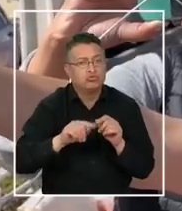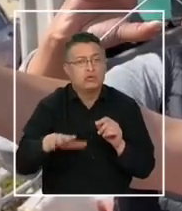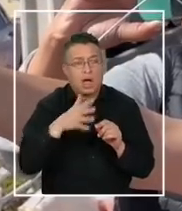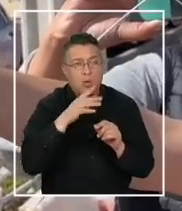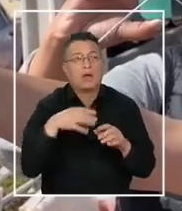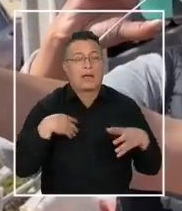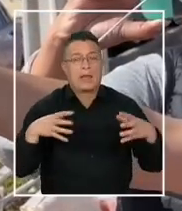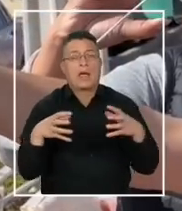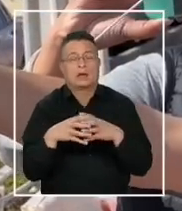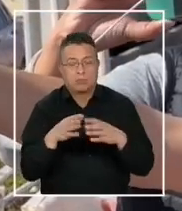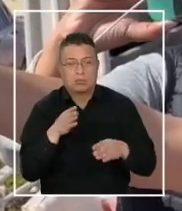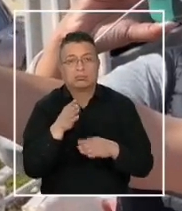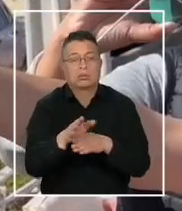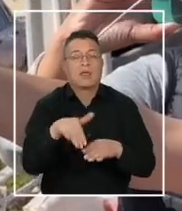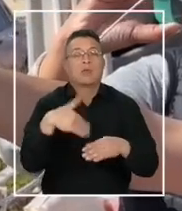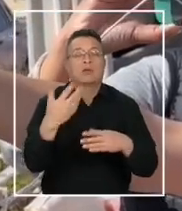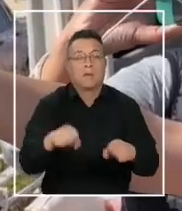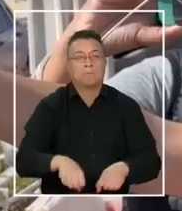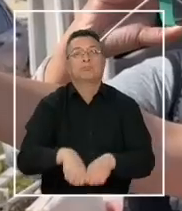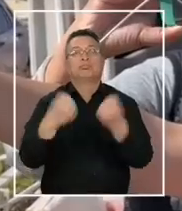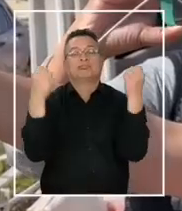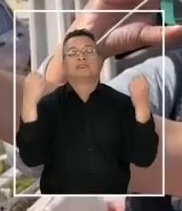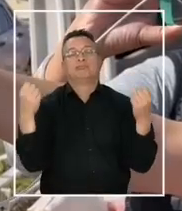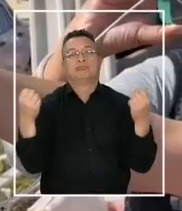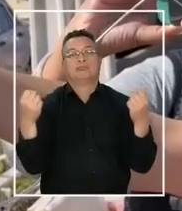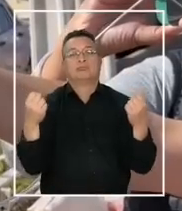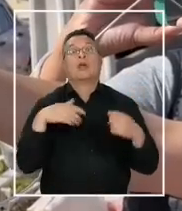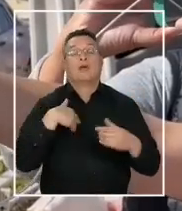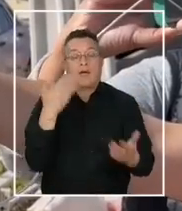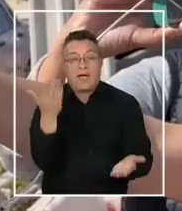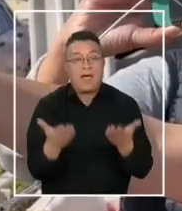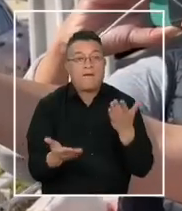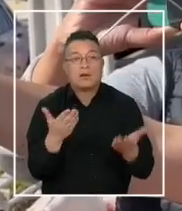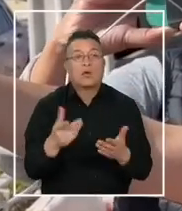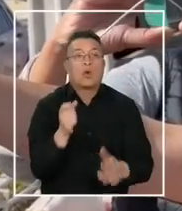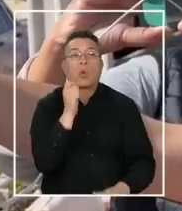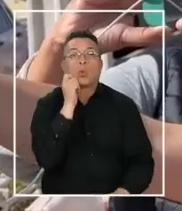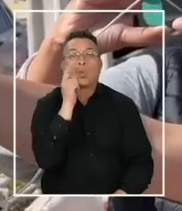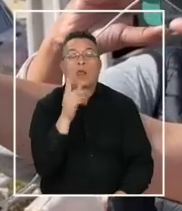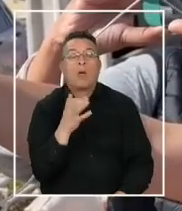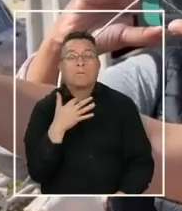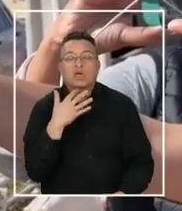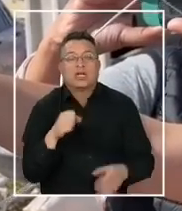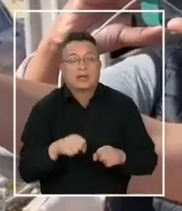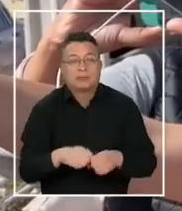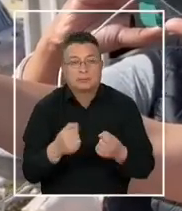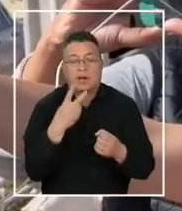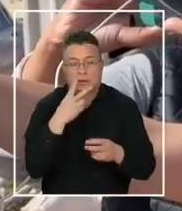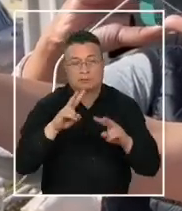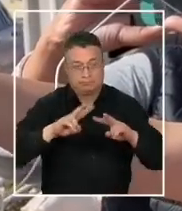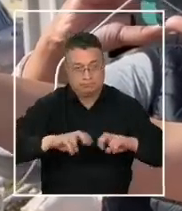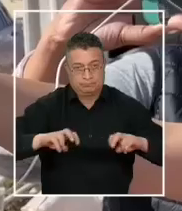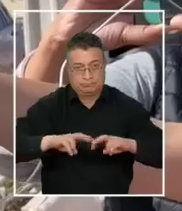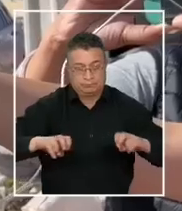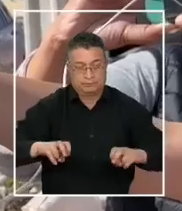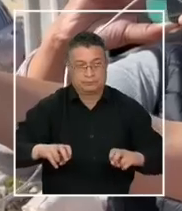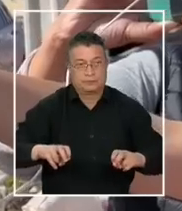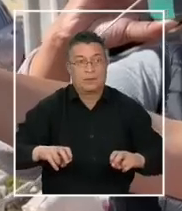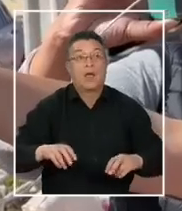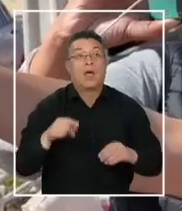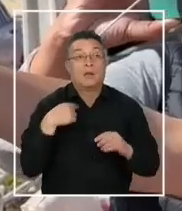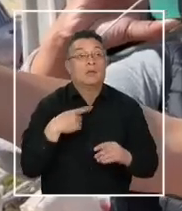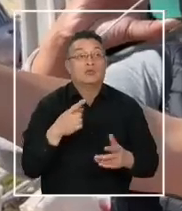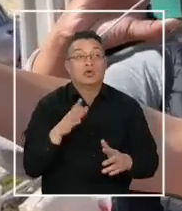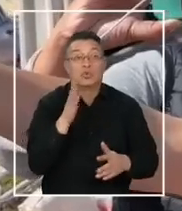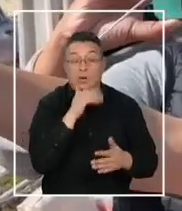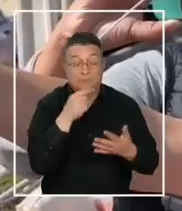equipo en el cual se generó después la rotura mayor. Estábamos justamente evaluando cuál es el origen de la filtración y se generó este evento mayor. Como